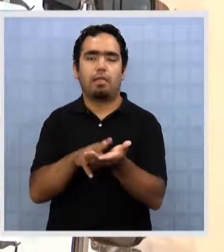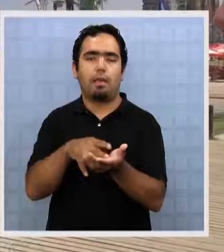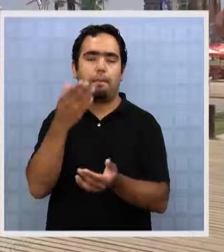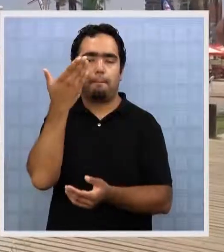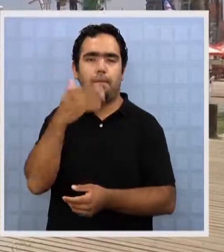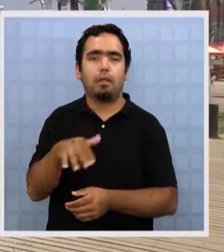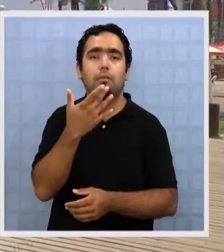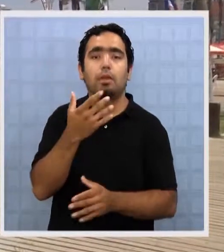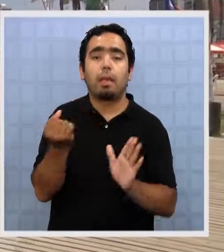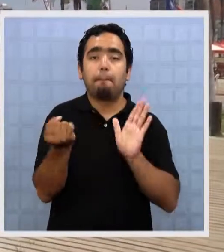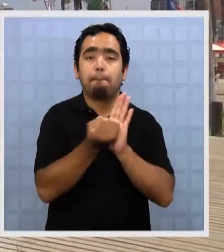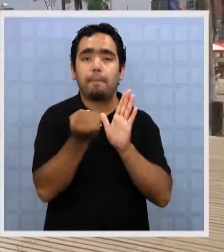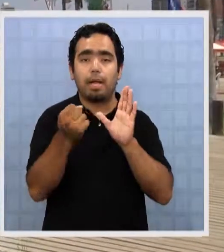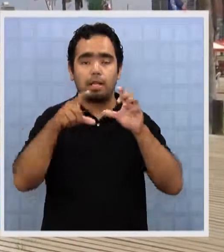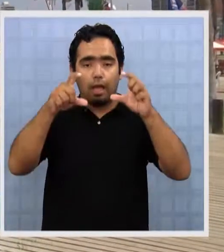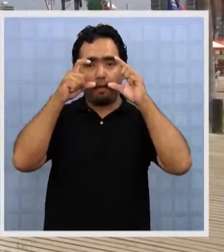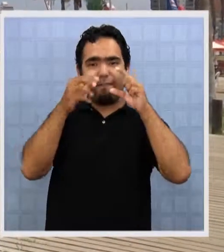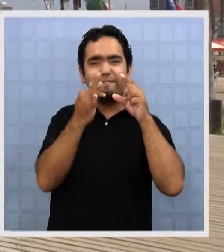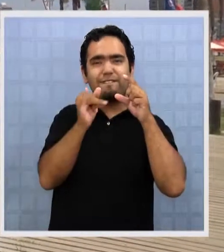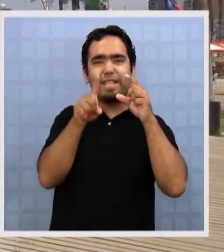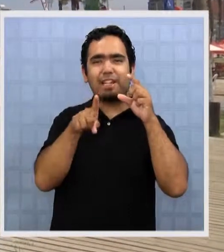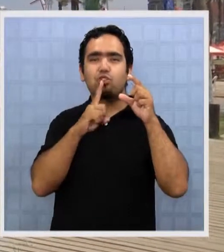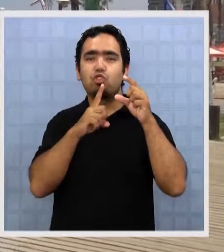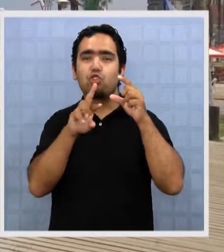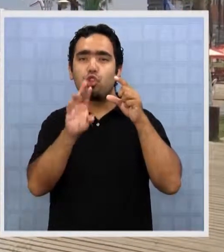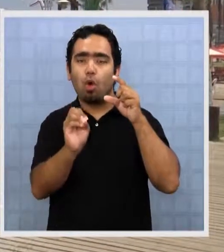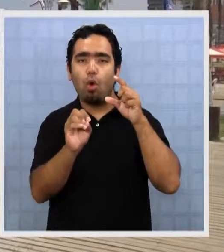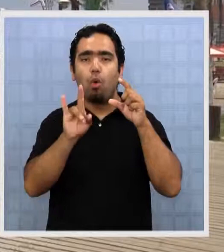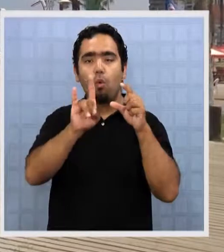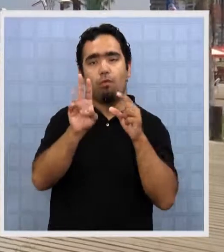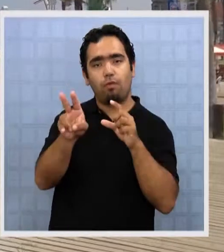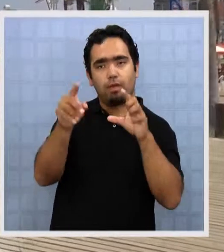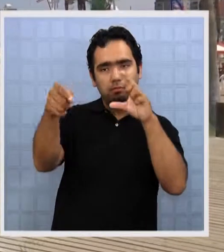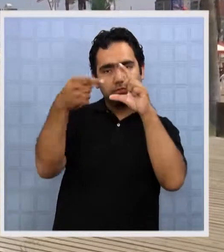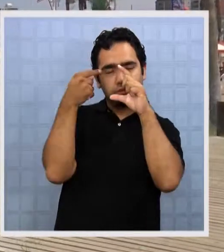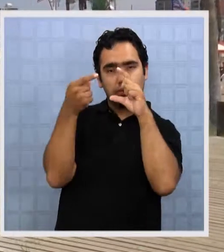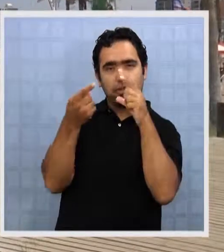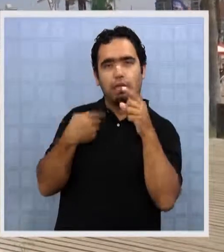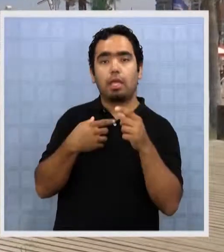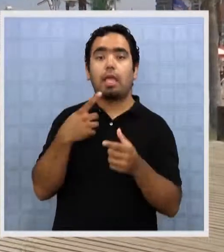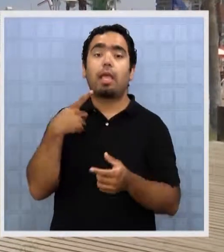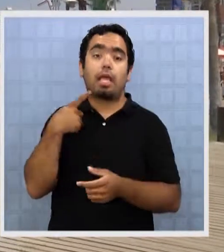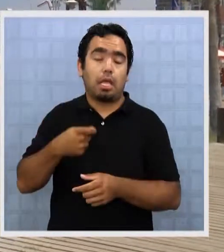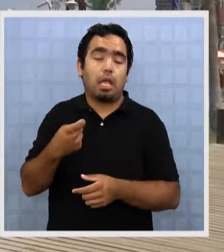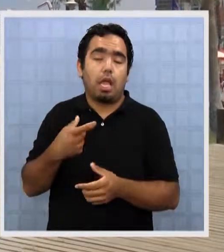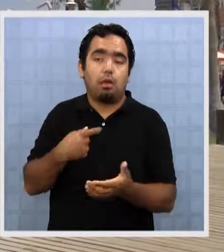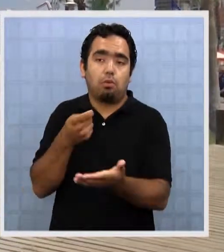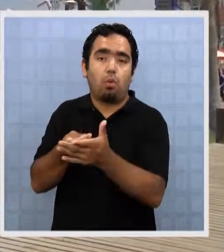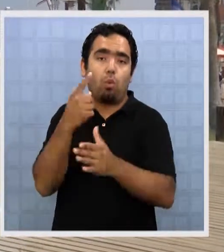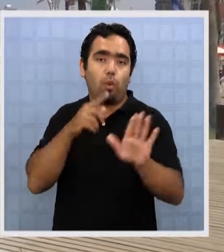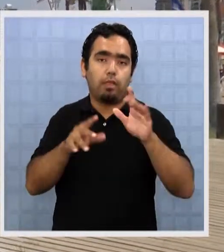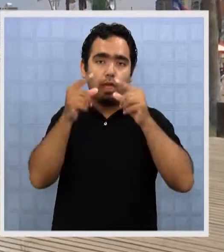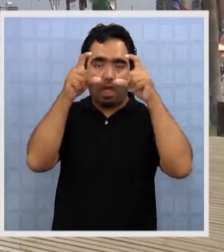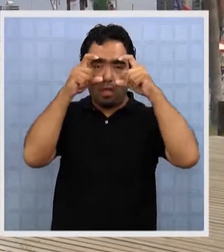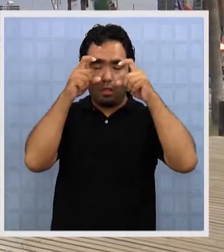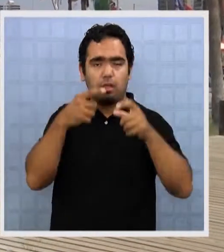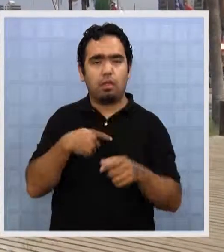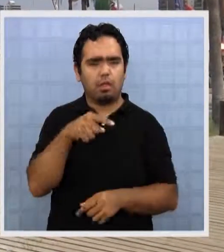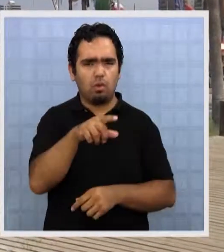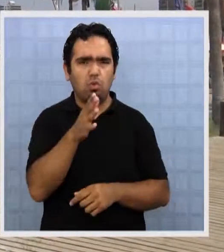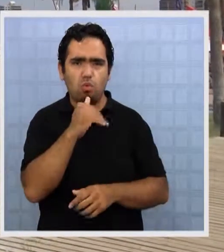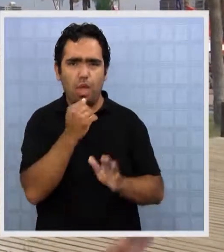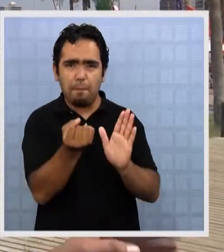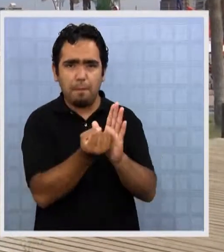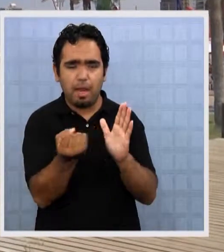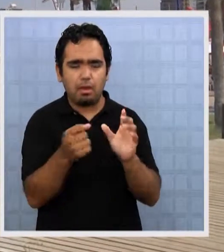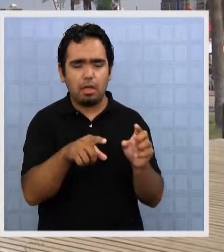ultravioletas que hay, el de marca siempre va a priorizar lo que es los ojos, por lo cuesta un poco más. Y los que